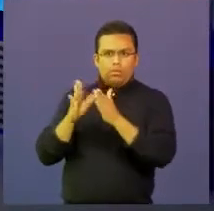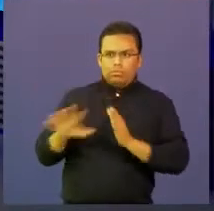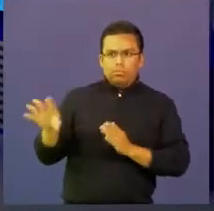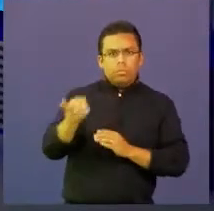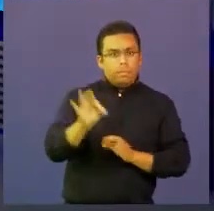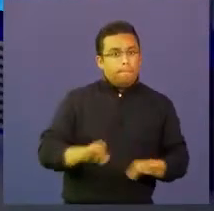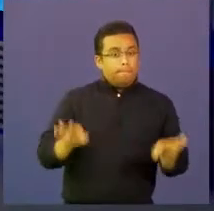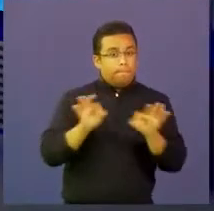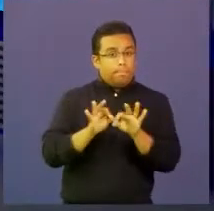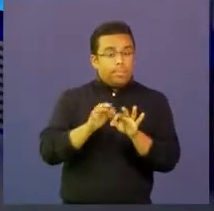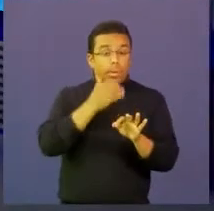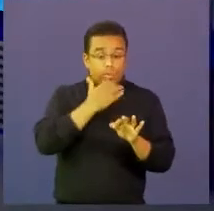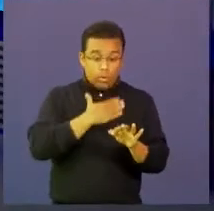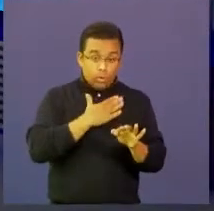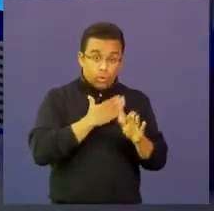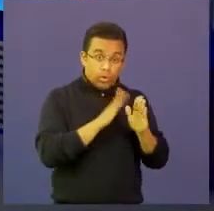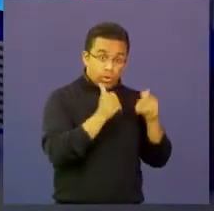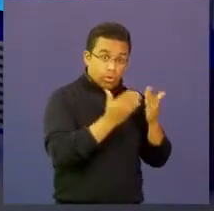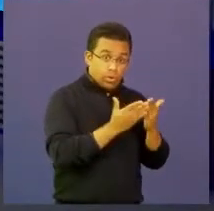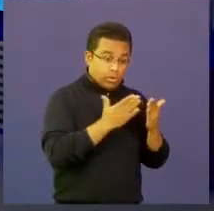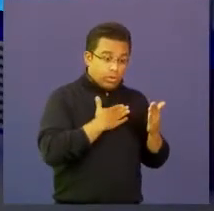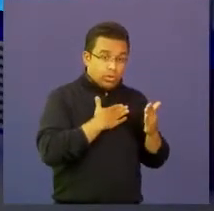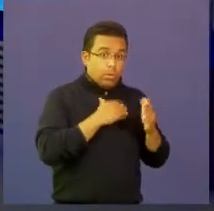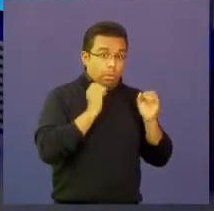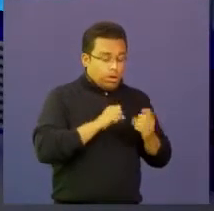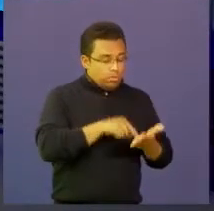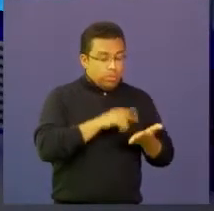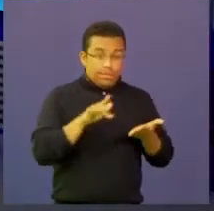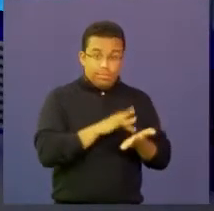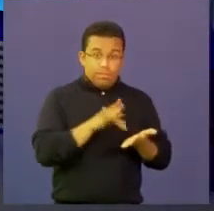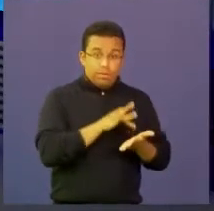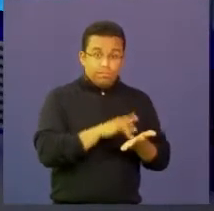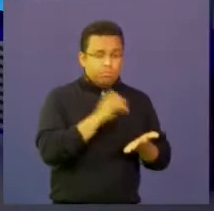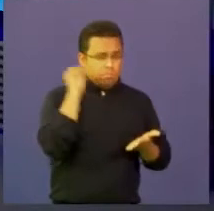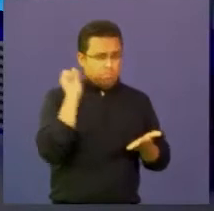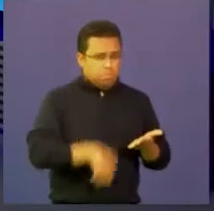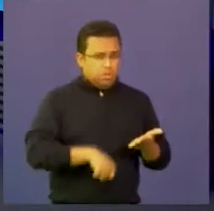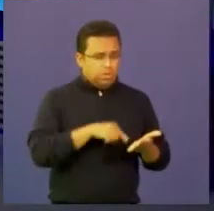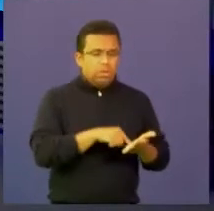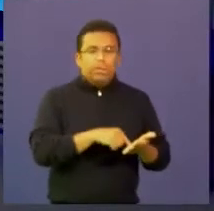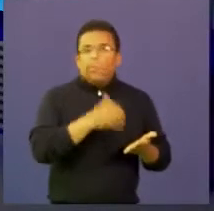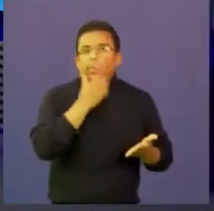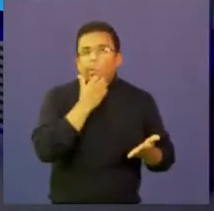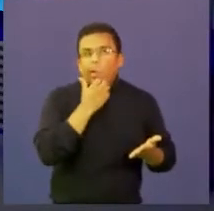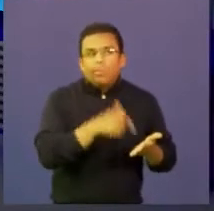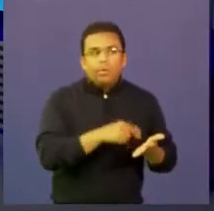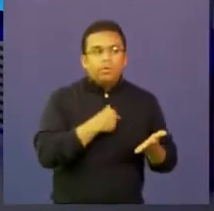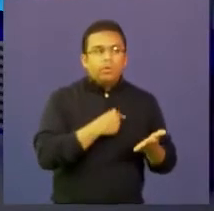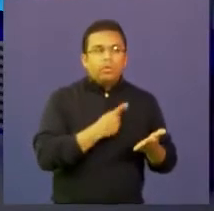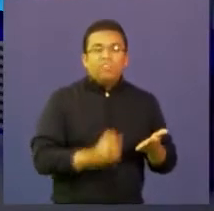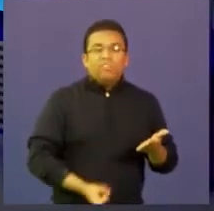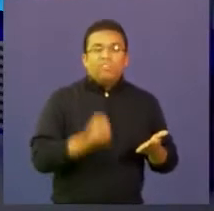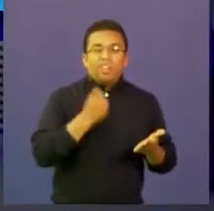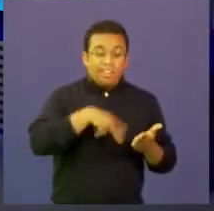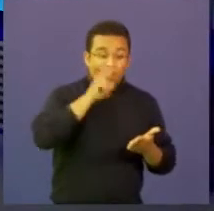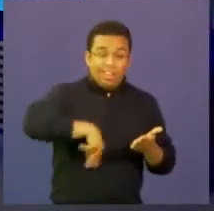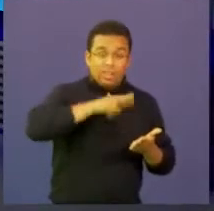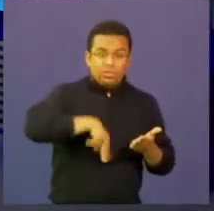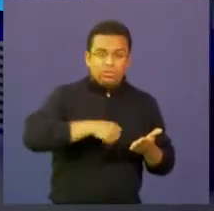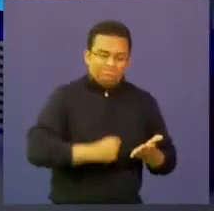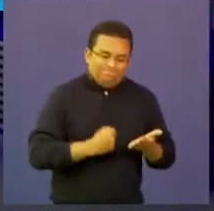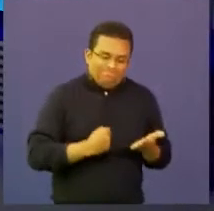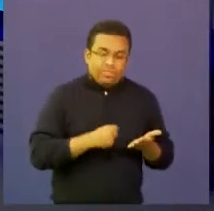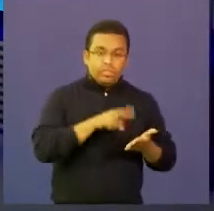juego, nuestros docentes pueden trabajar con los estudiantes, por ejemplo, en fortalecer los hábitos de lectura, porque el juego tiene